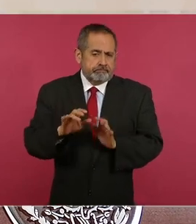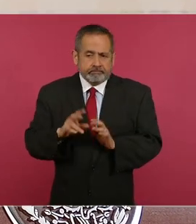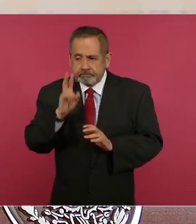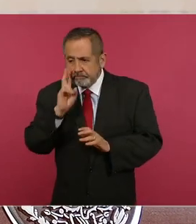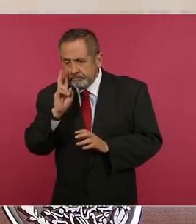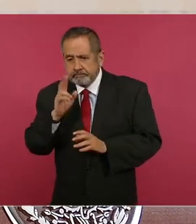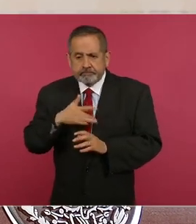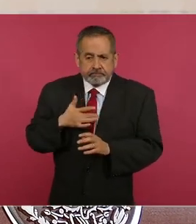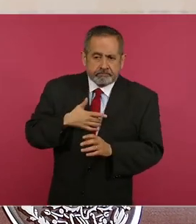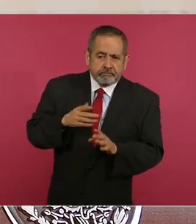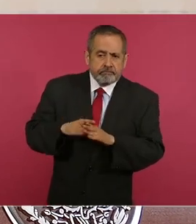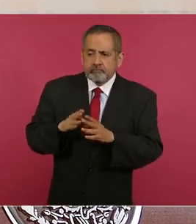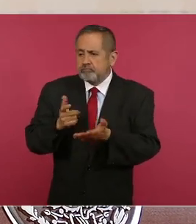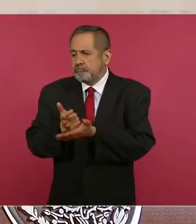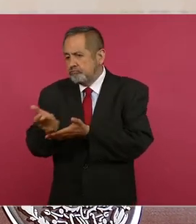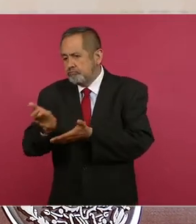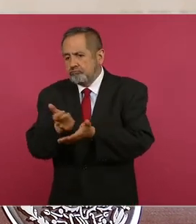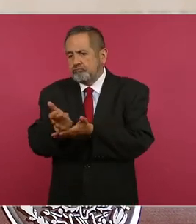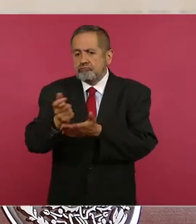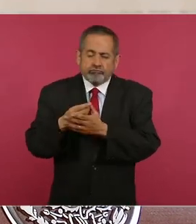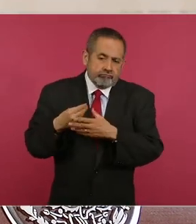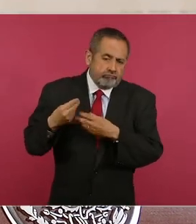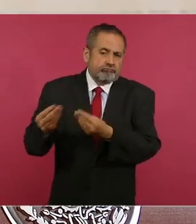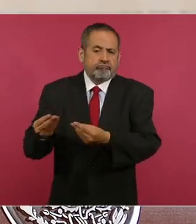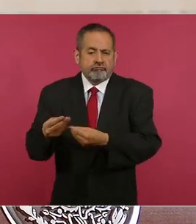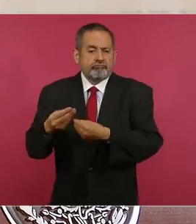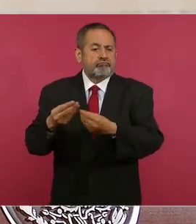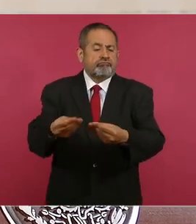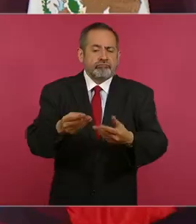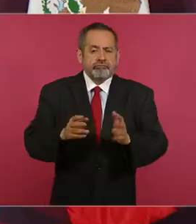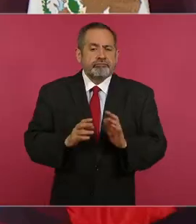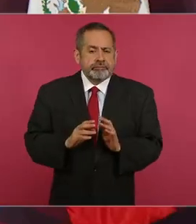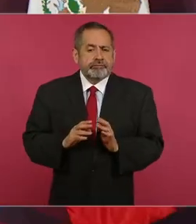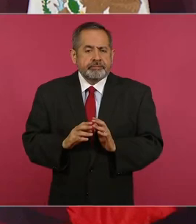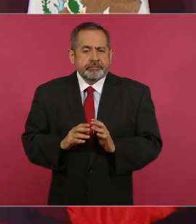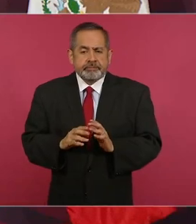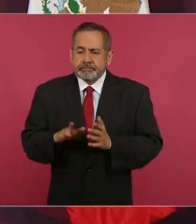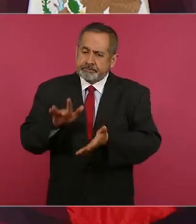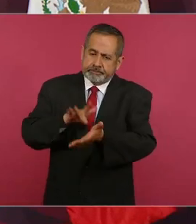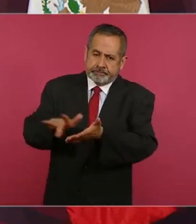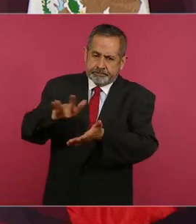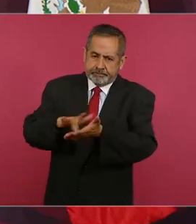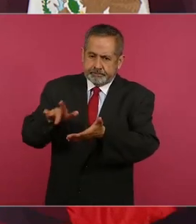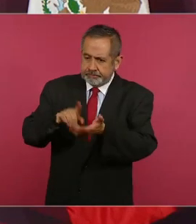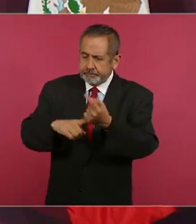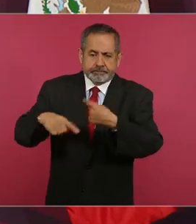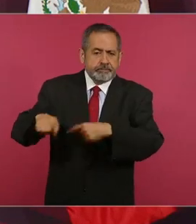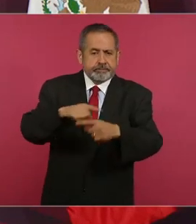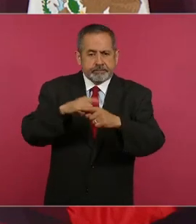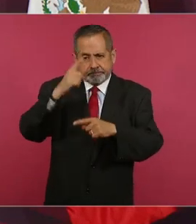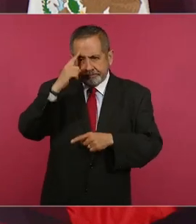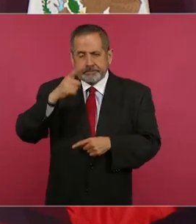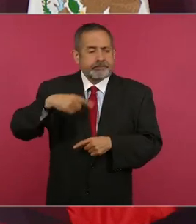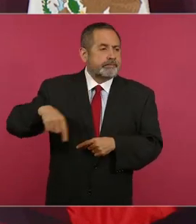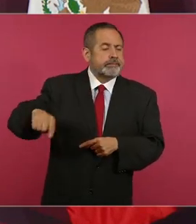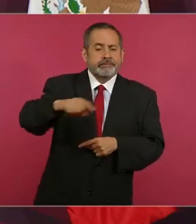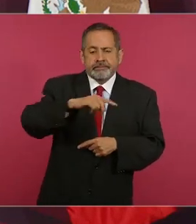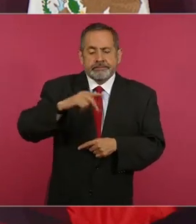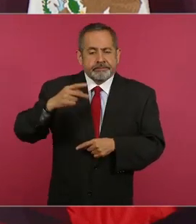a entregar como apoyo a damnificados,